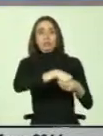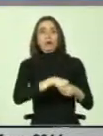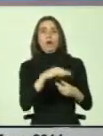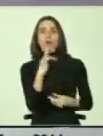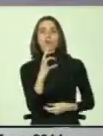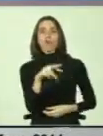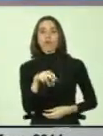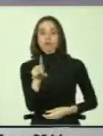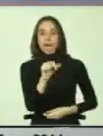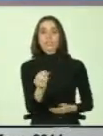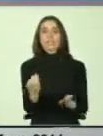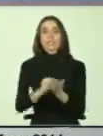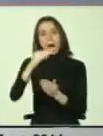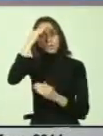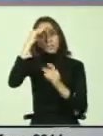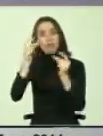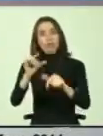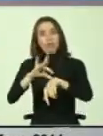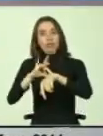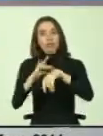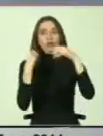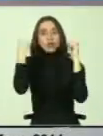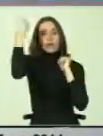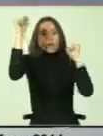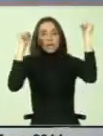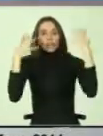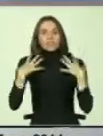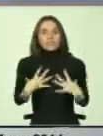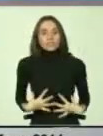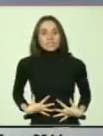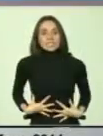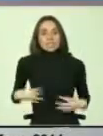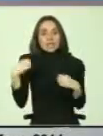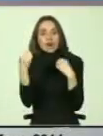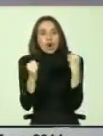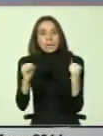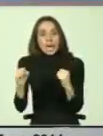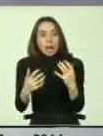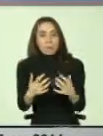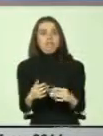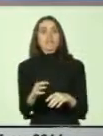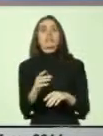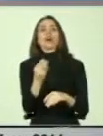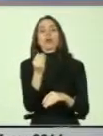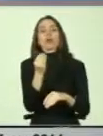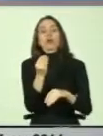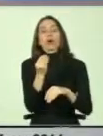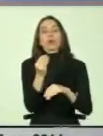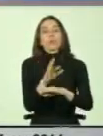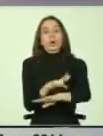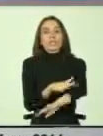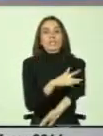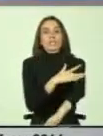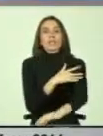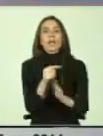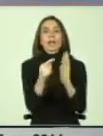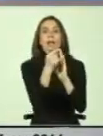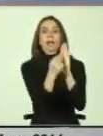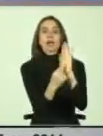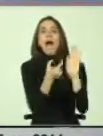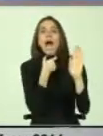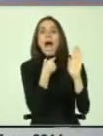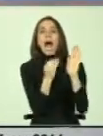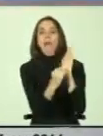más especialistas, también vinculados a medicina física de rehabilitación, evaluar la accesibilidad de GES, garantías GES en el